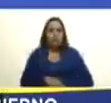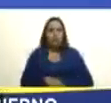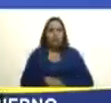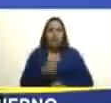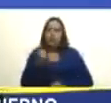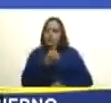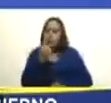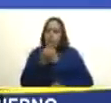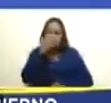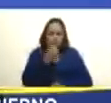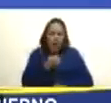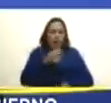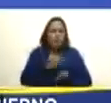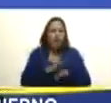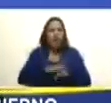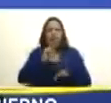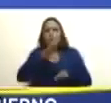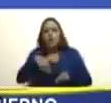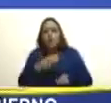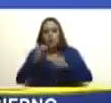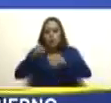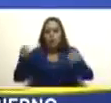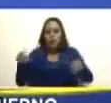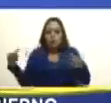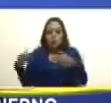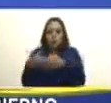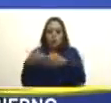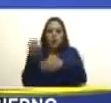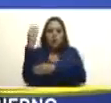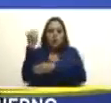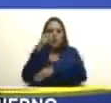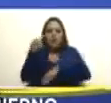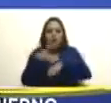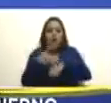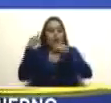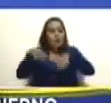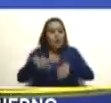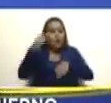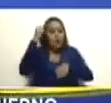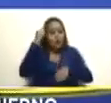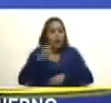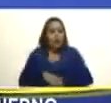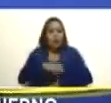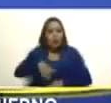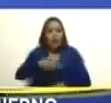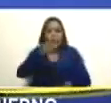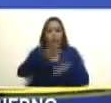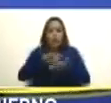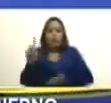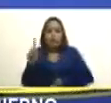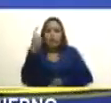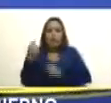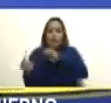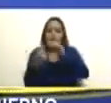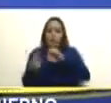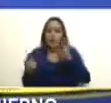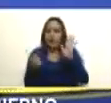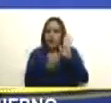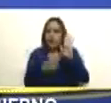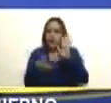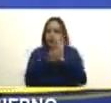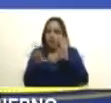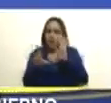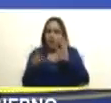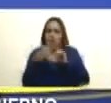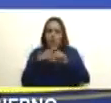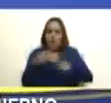que no podamos convocar a sesión de la asamblea nacional el día de hoy para aprobar en primera discusión la ley pero